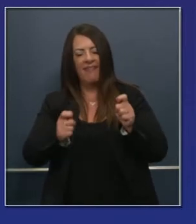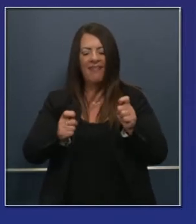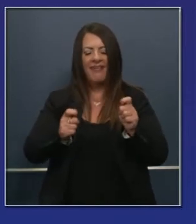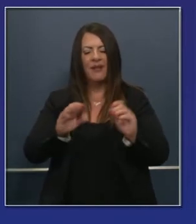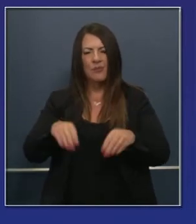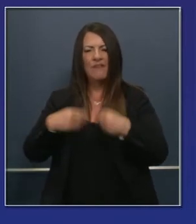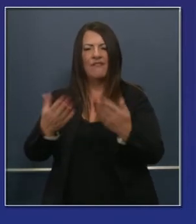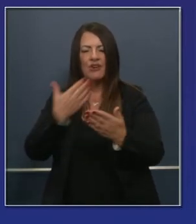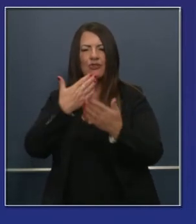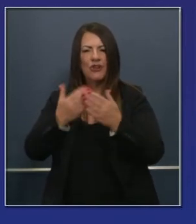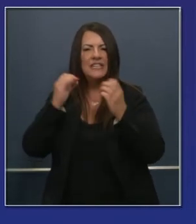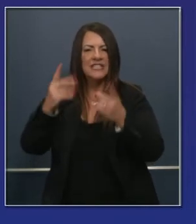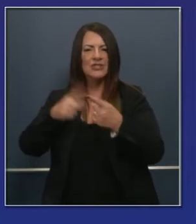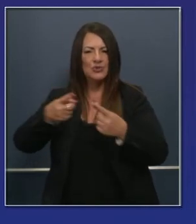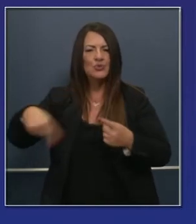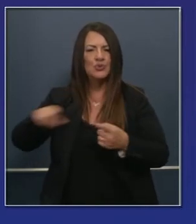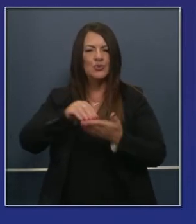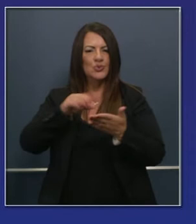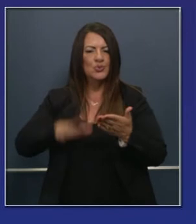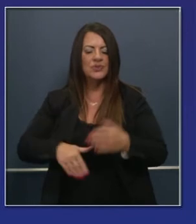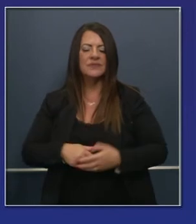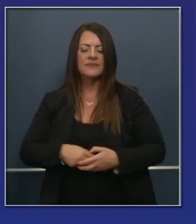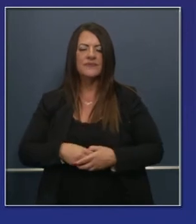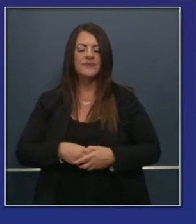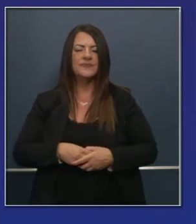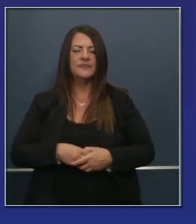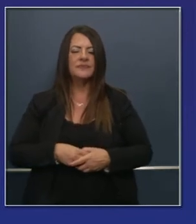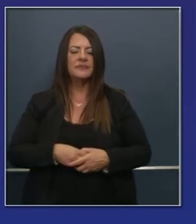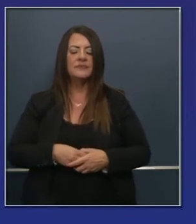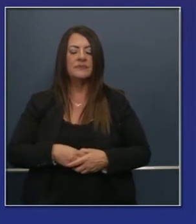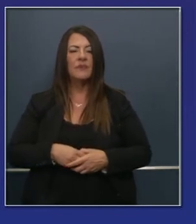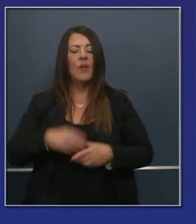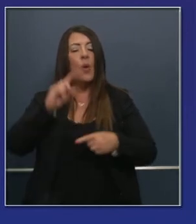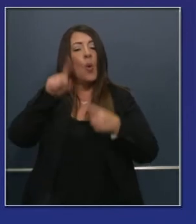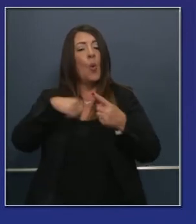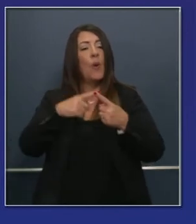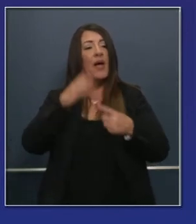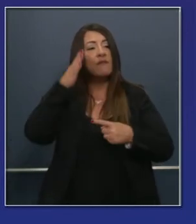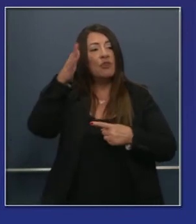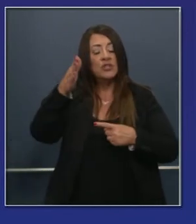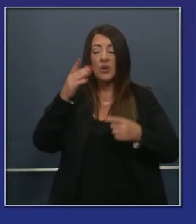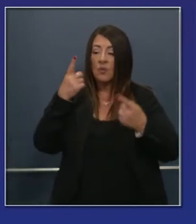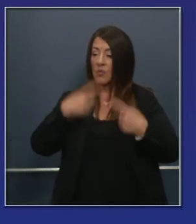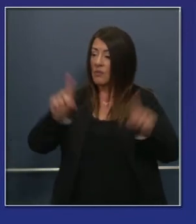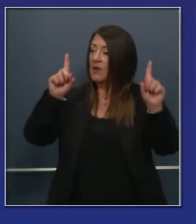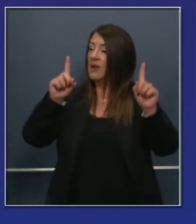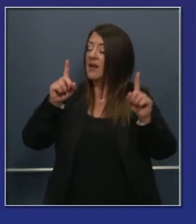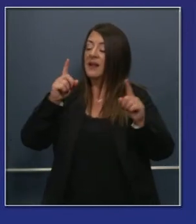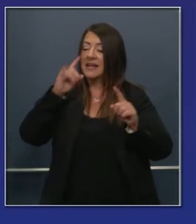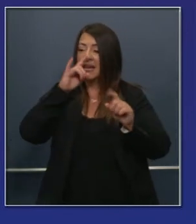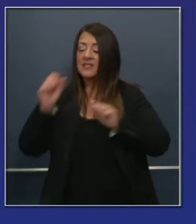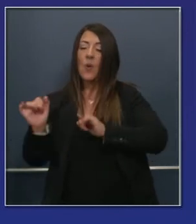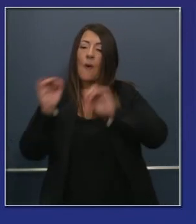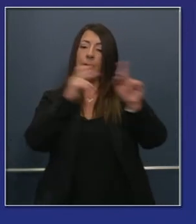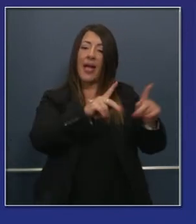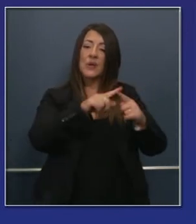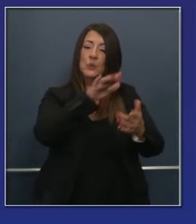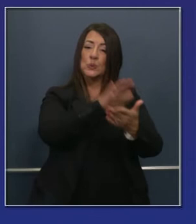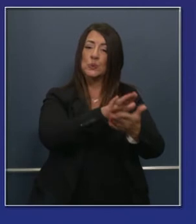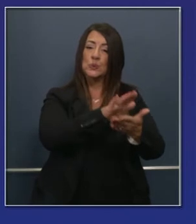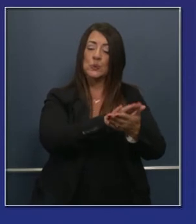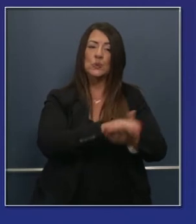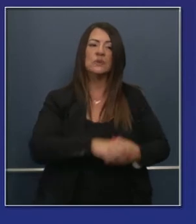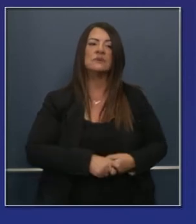del proceso, si seguimos esforzándonos, cuando ya regresemos a las escuelas en persona, lo más